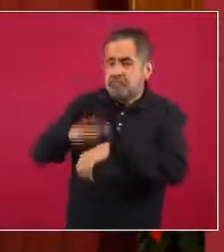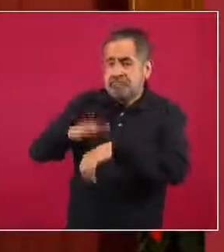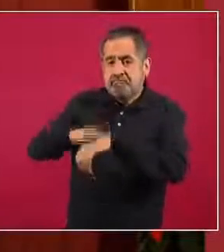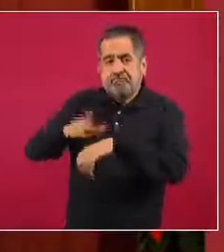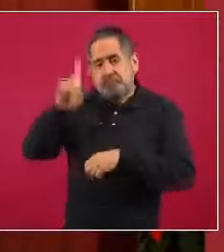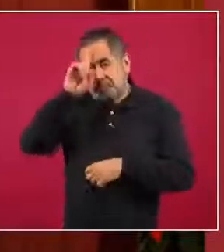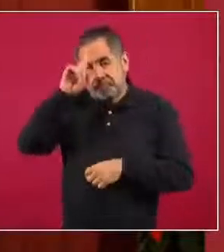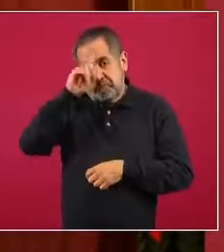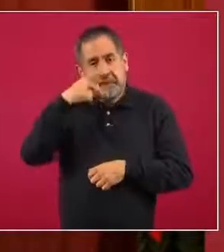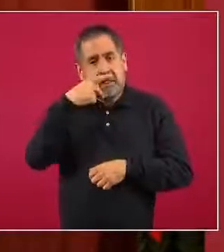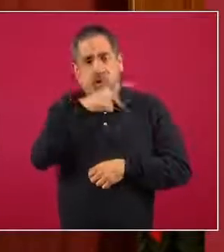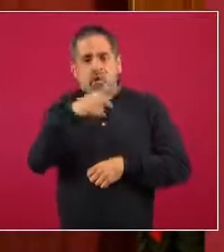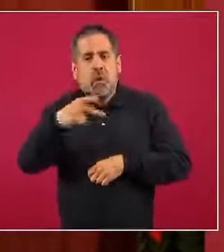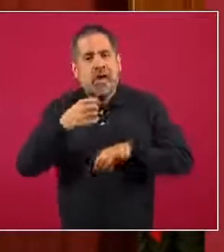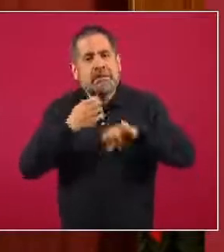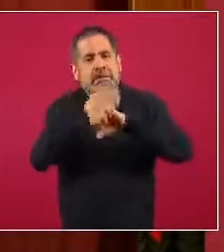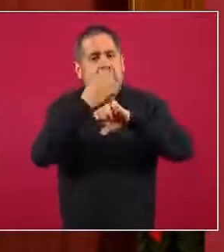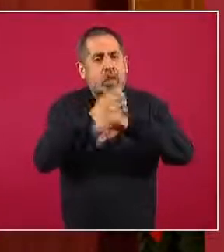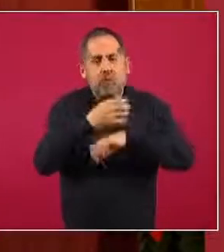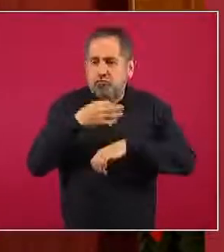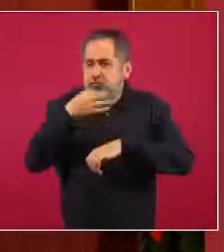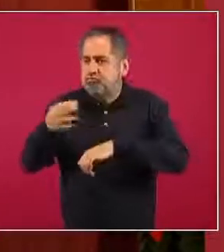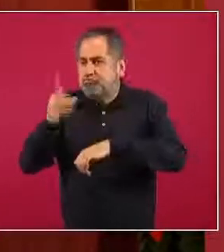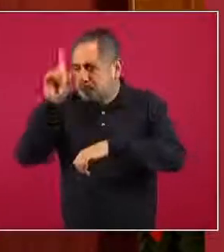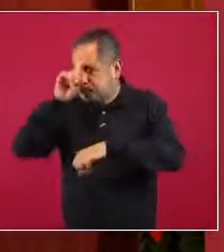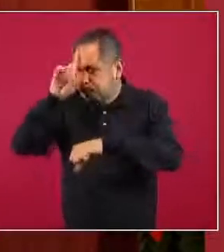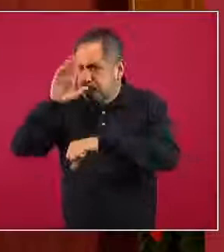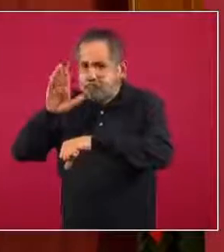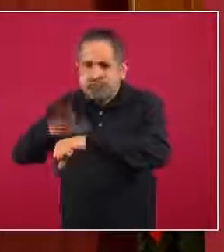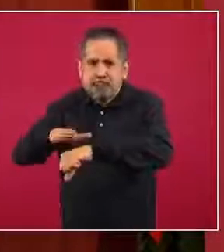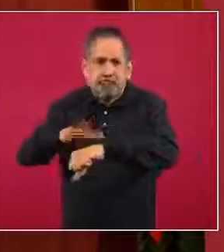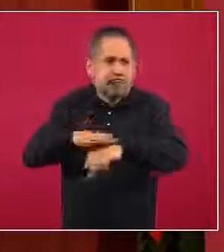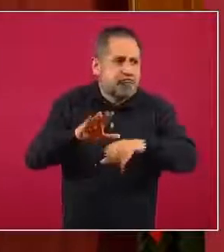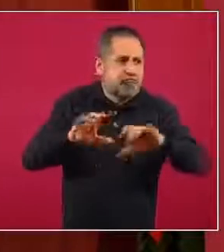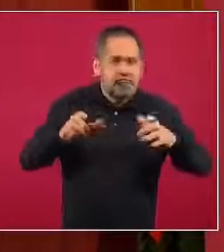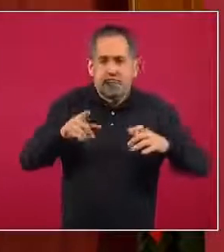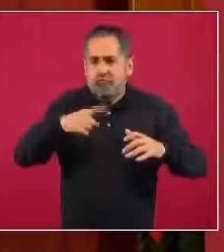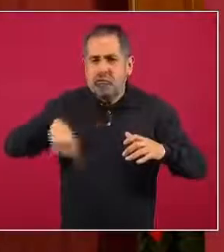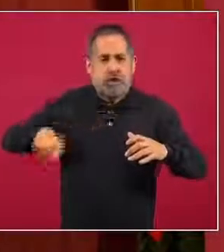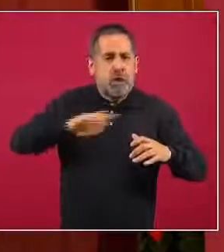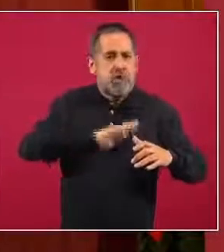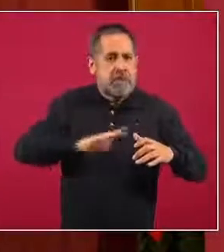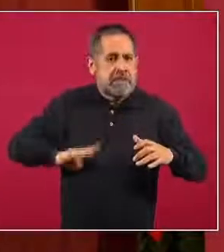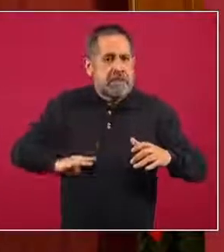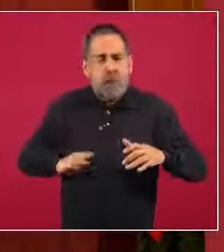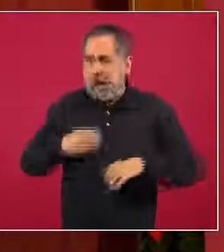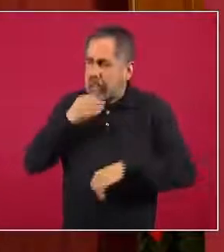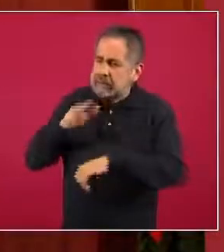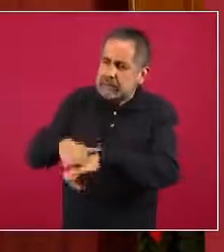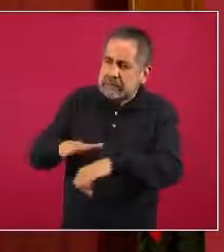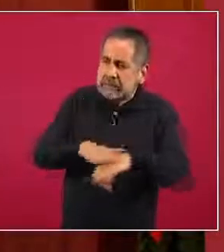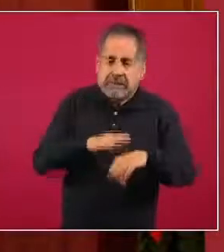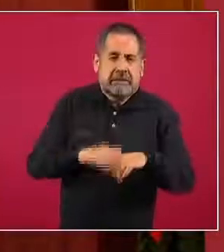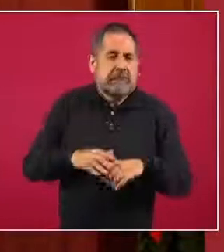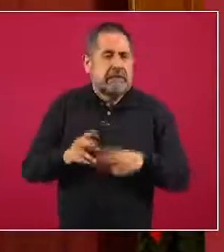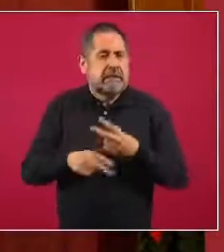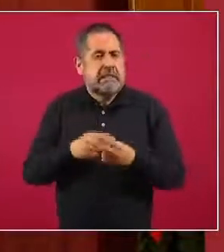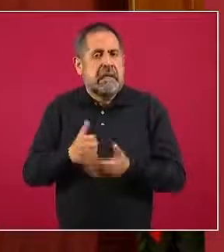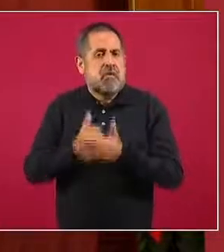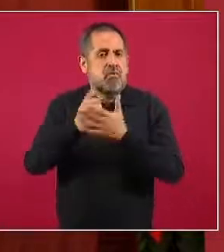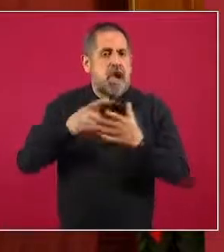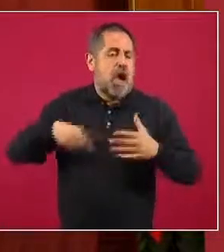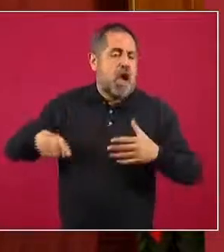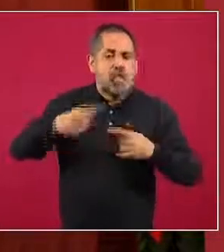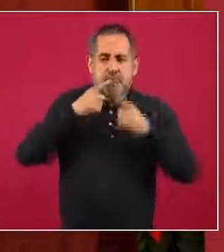cada una de sus entidades federativas o inclusive en su nivel municipal están realizando como llamado las